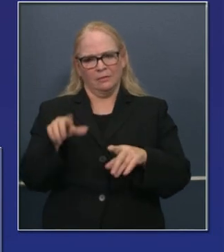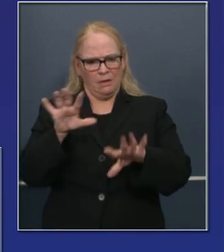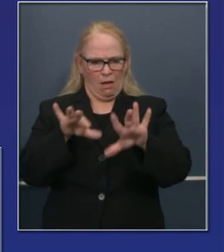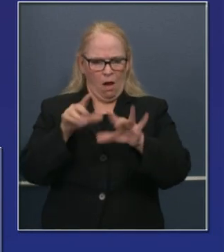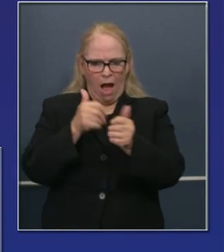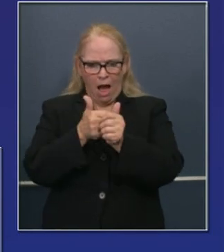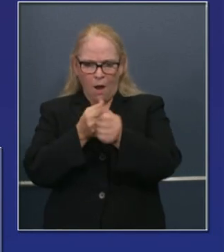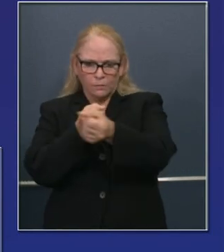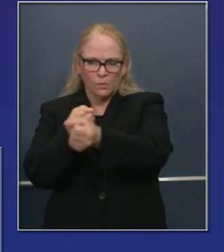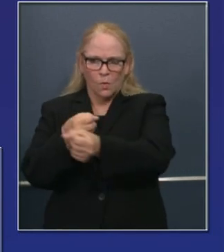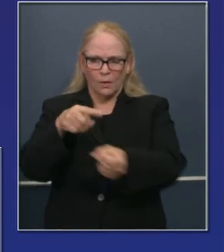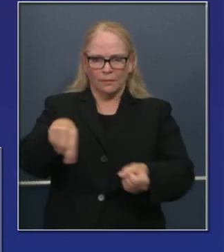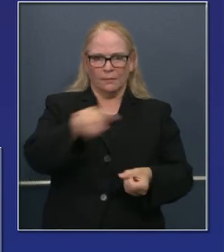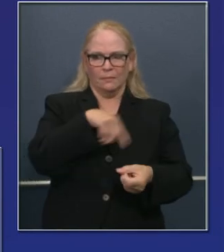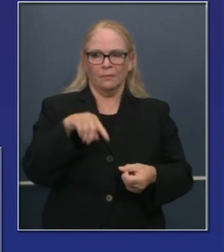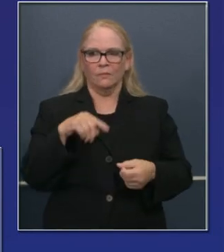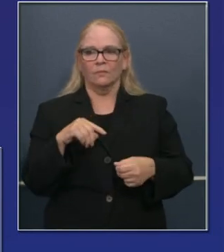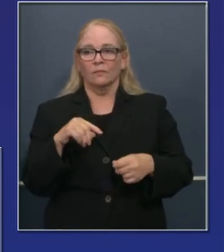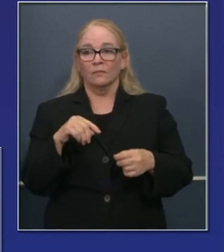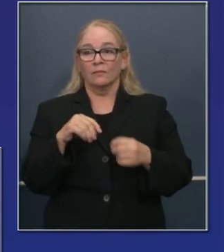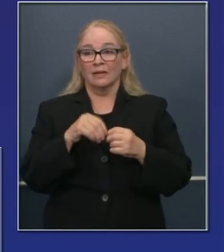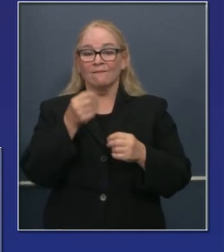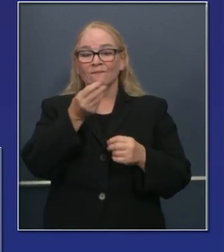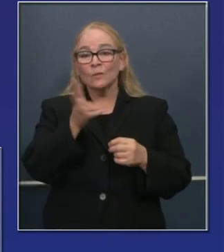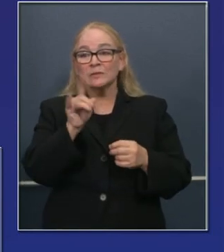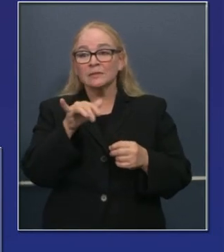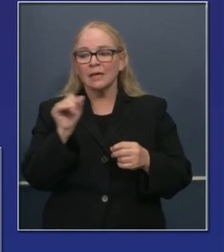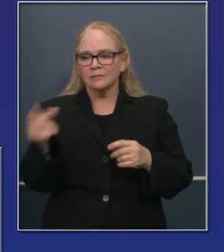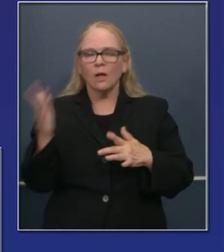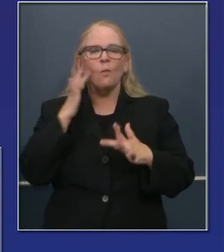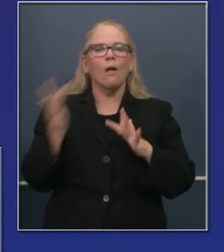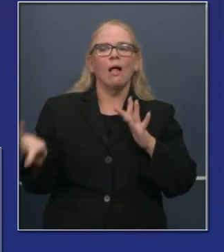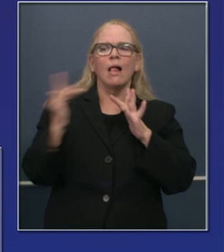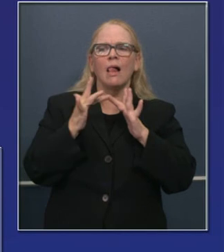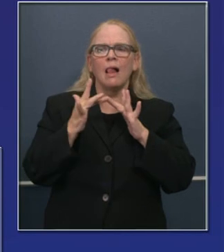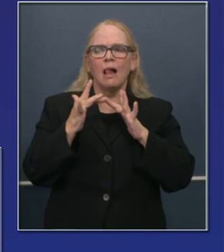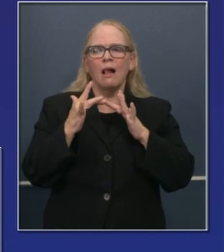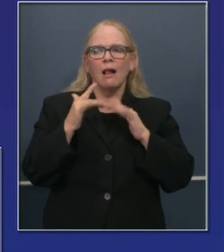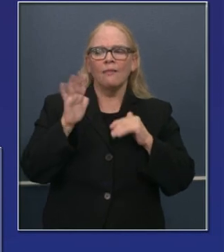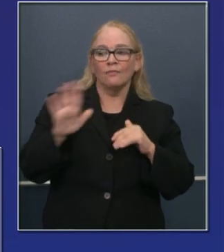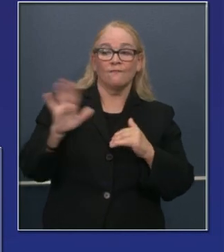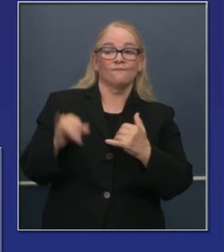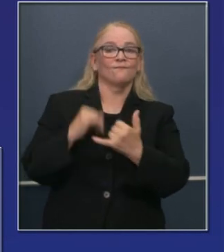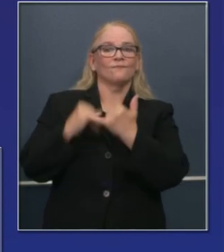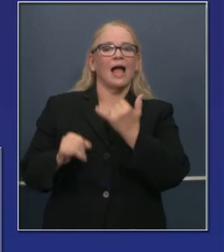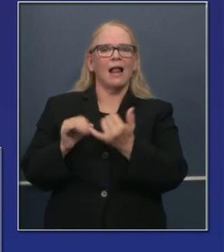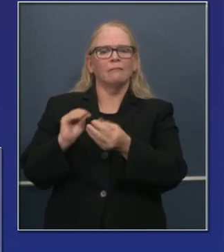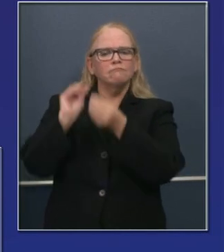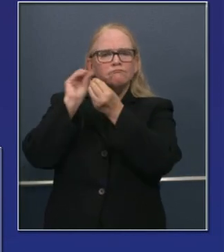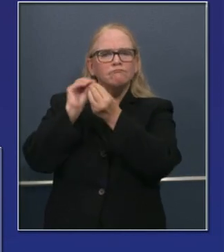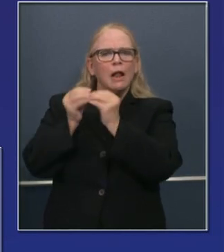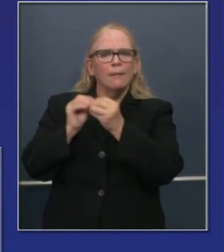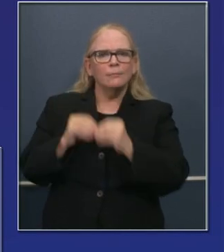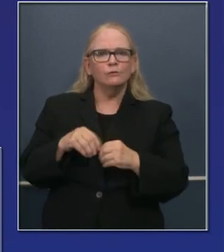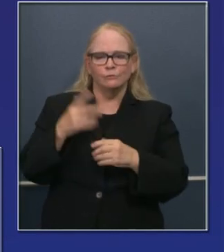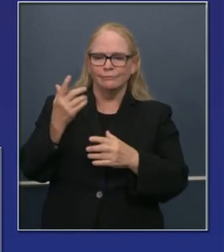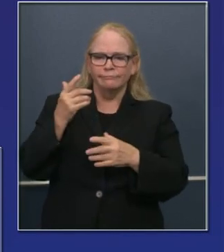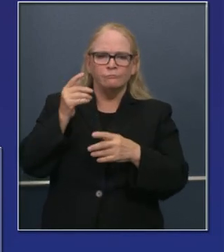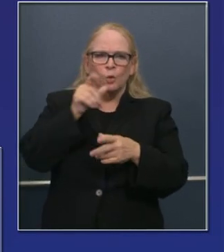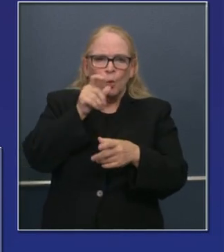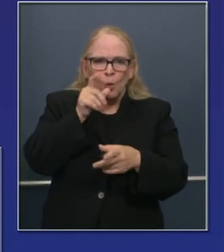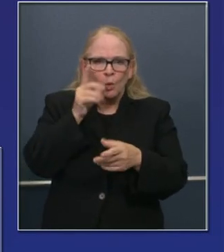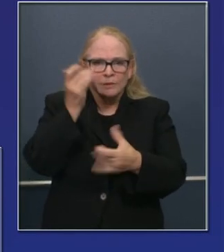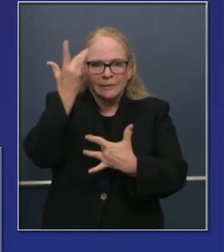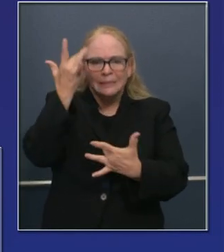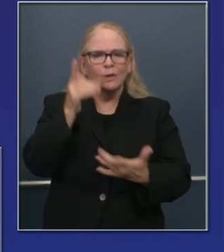volverán al gobierno estatal en los próximos días y formarán parte del conteo final de casos. Quiero tomar un momento